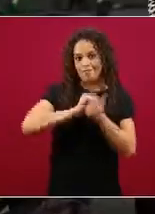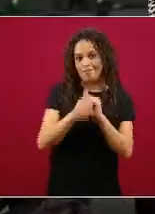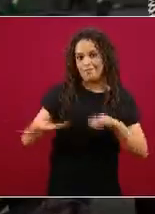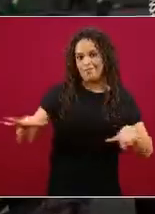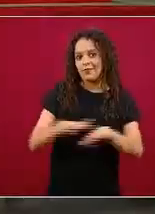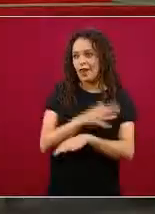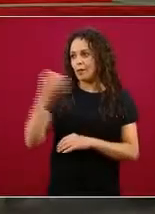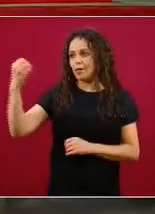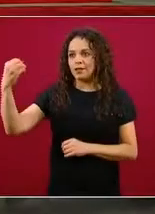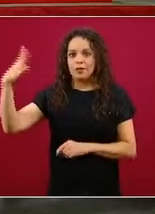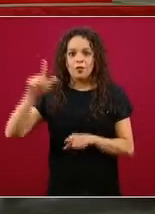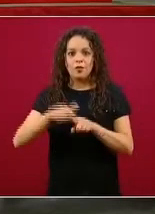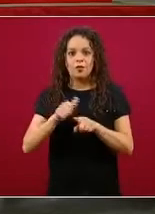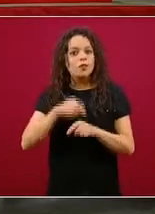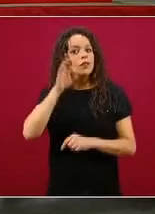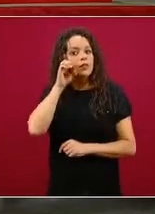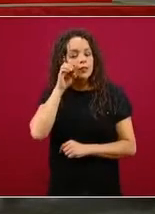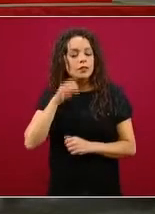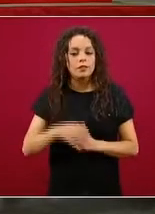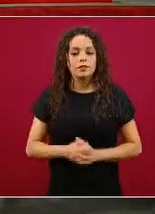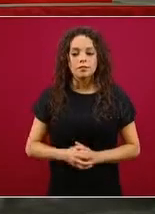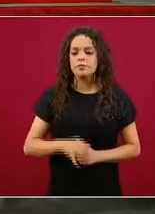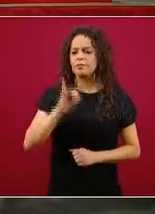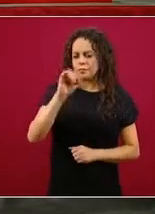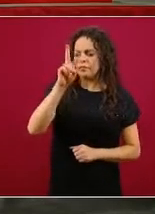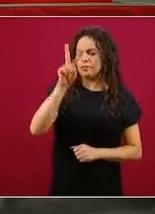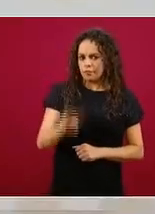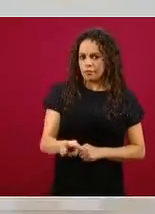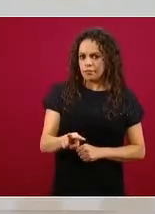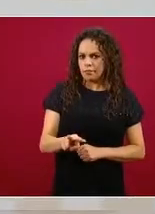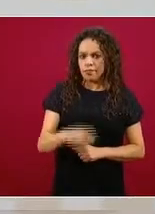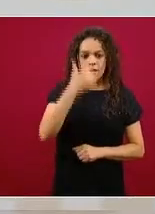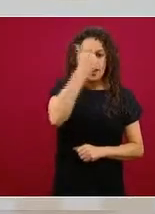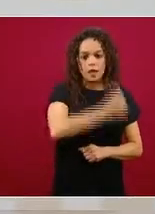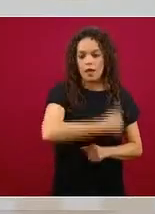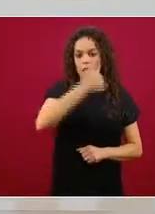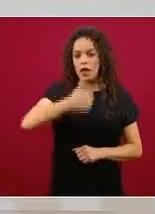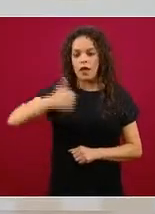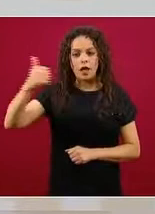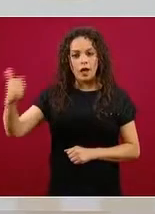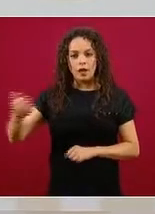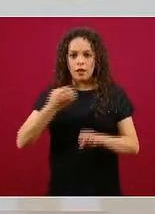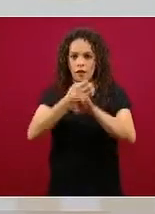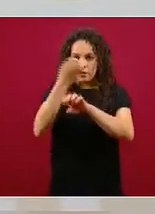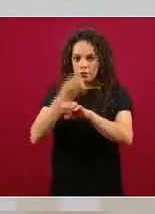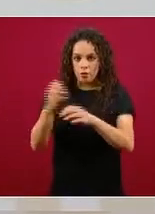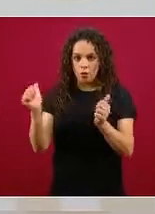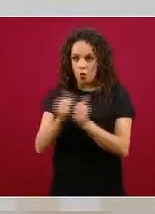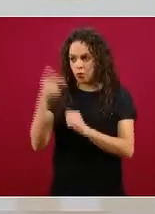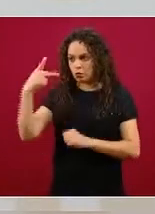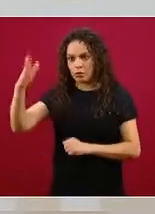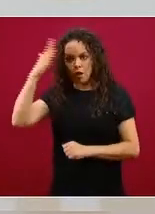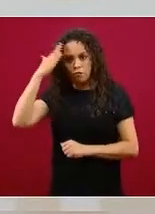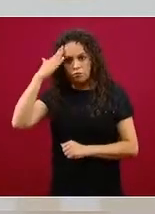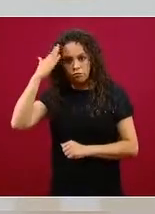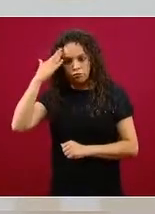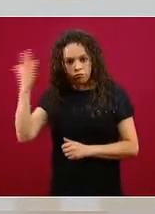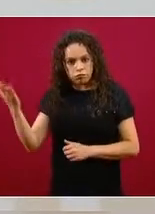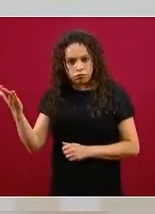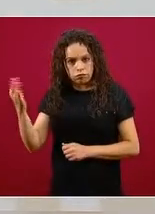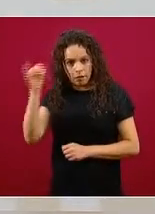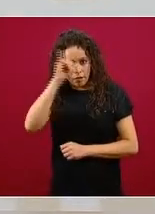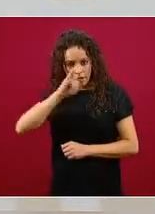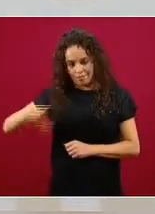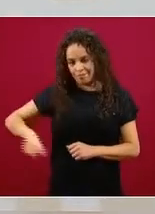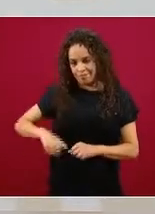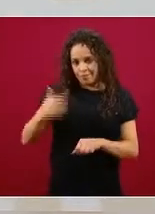es correcto con todas las entidades federativas con todas las mandatarios y mandatarias estatales mantenemos un diálogo abierto y el